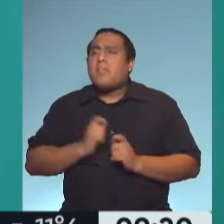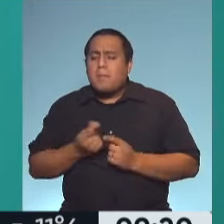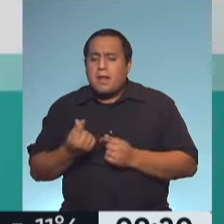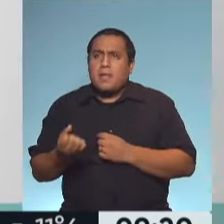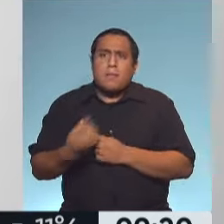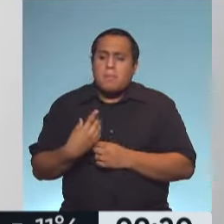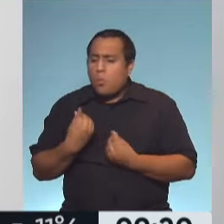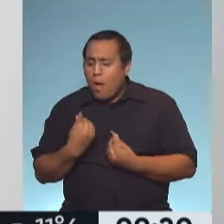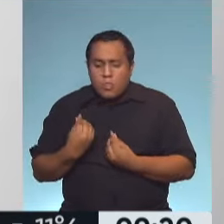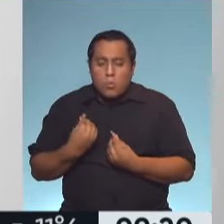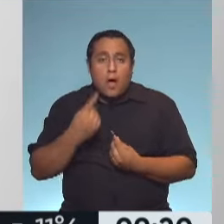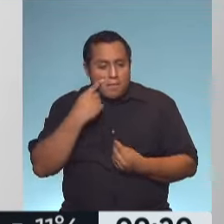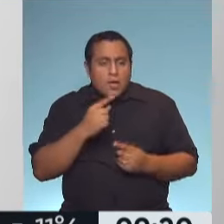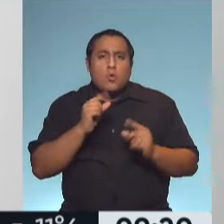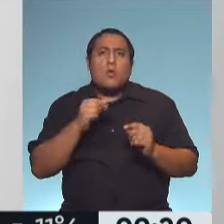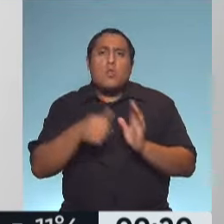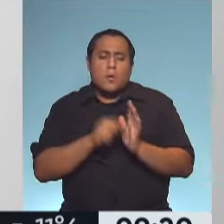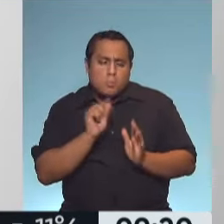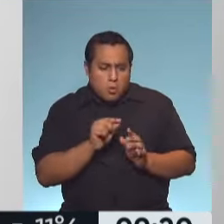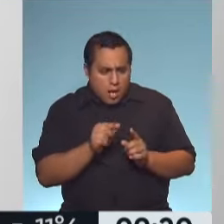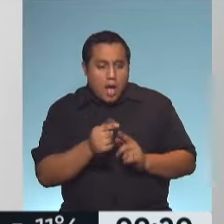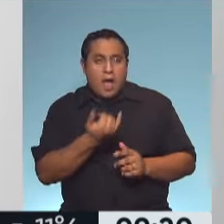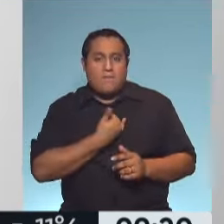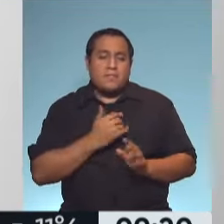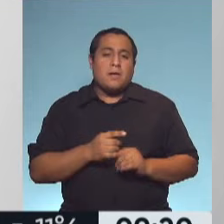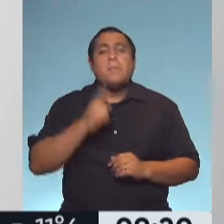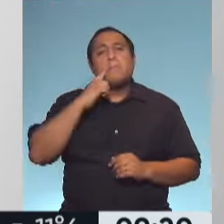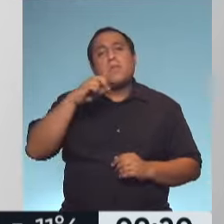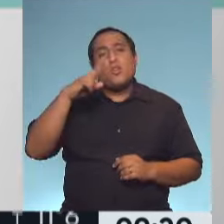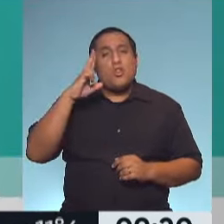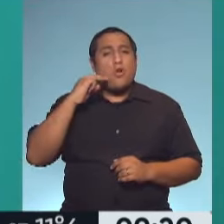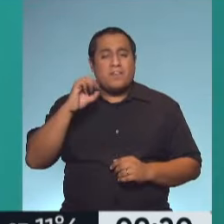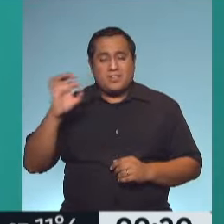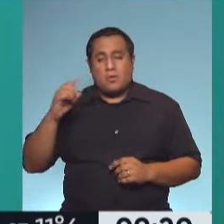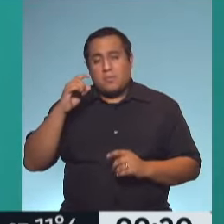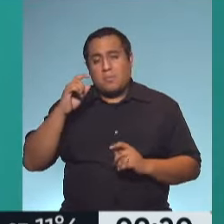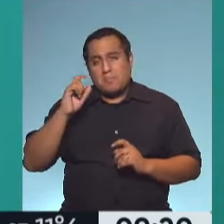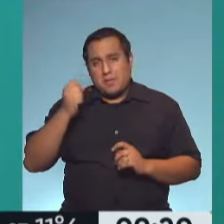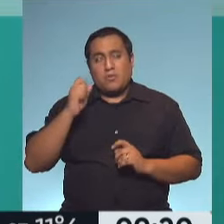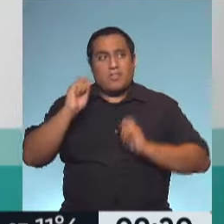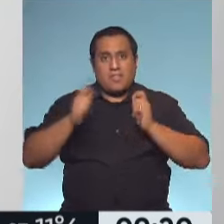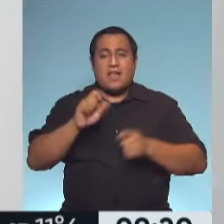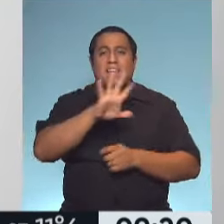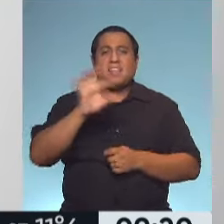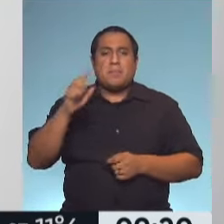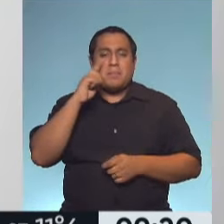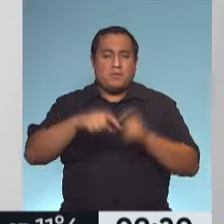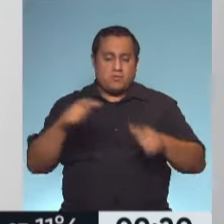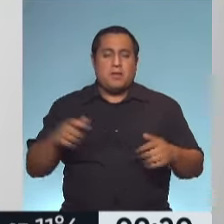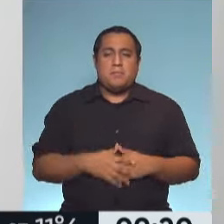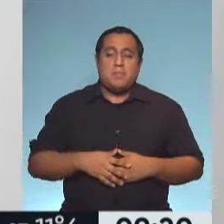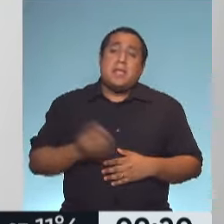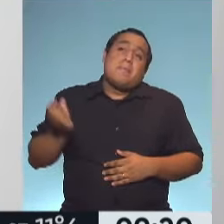ese programa alimentario que en el transcurso de este mes van a estar depositados 1.900 pesos, 500.000 personas en todo el país. Siempre